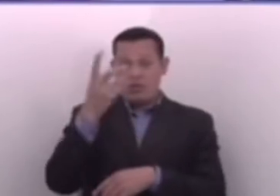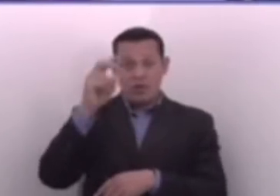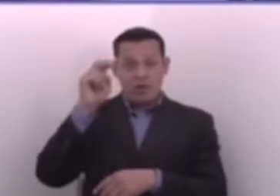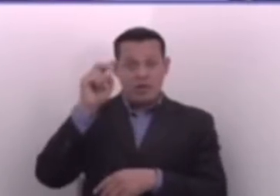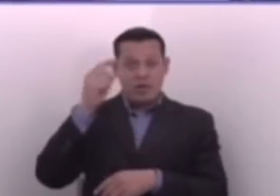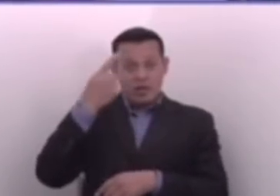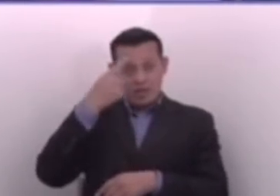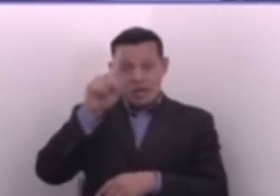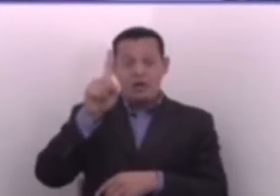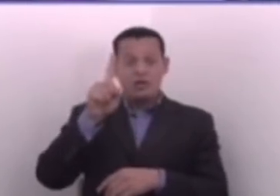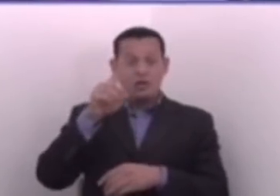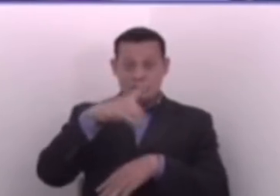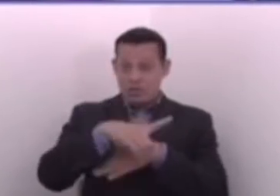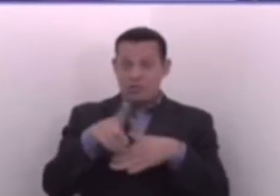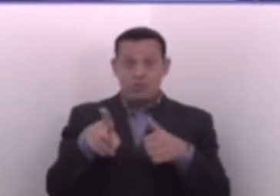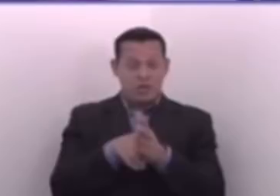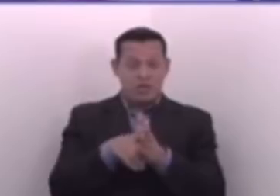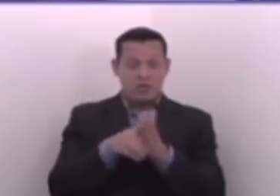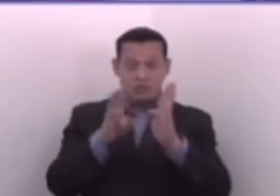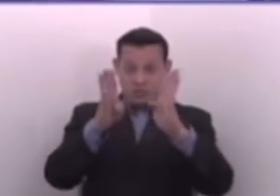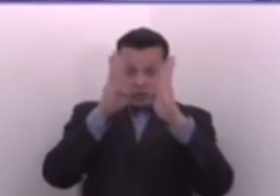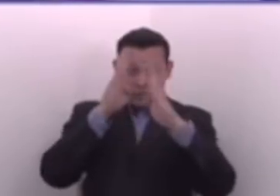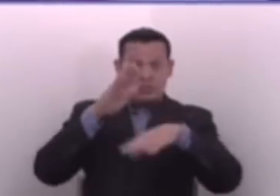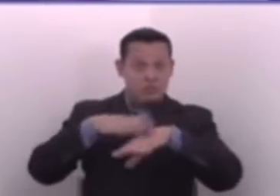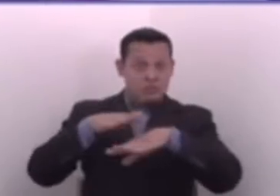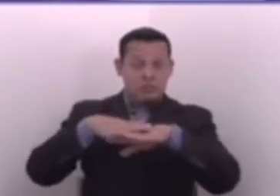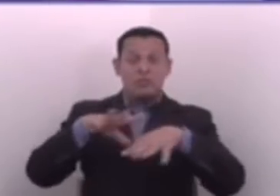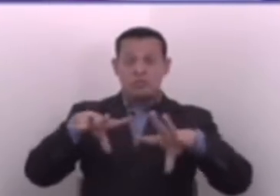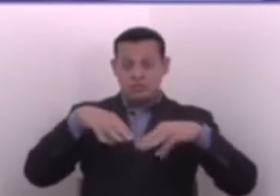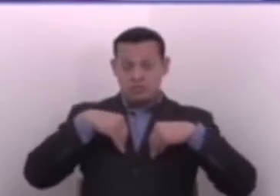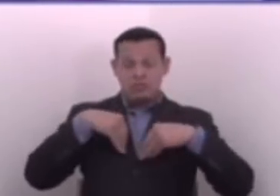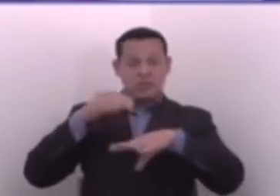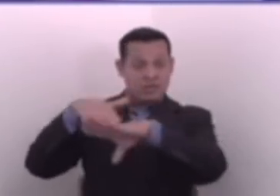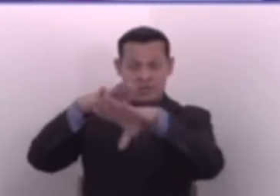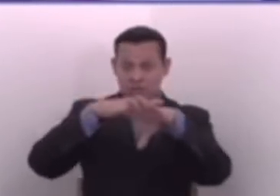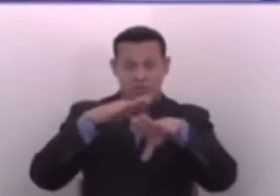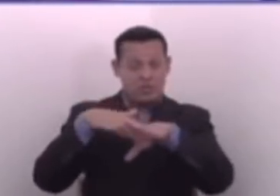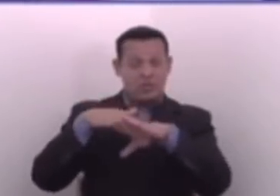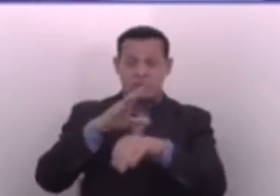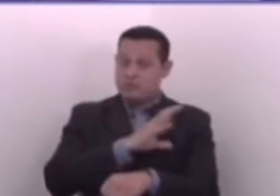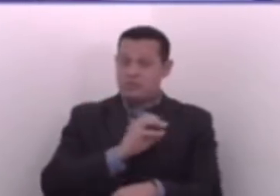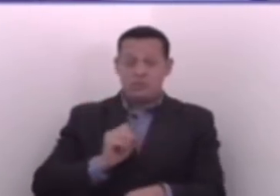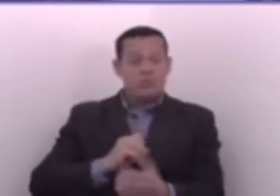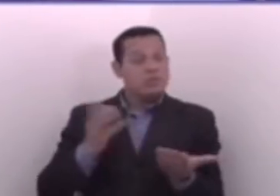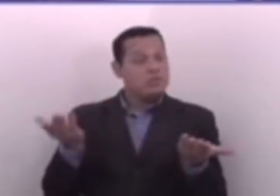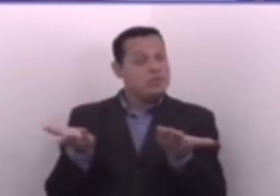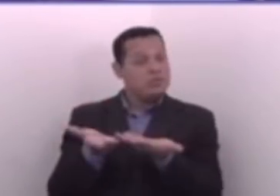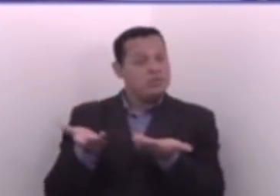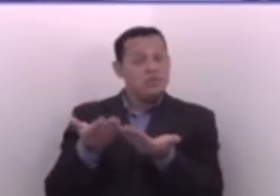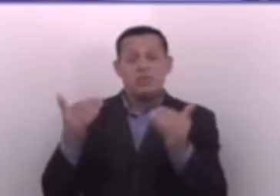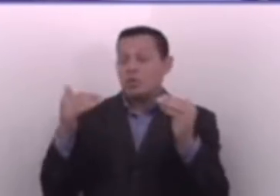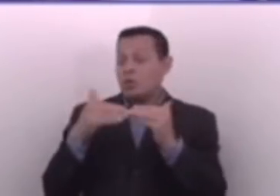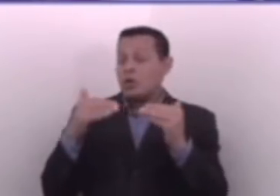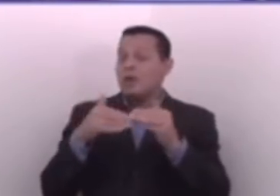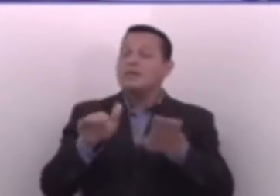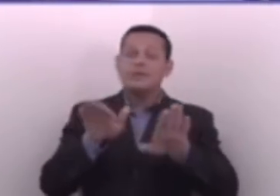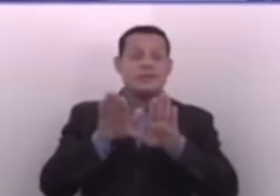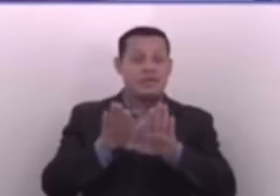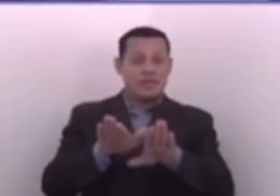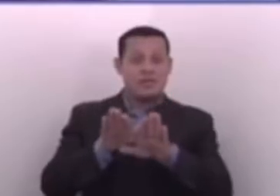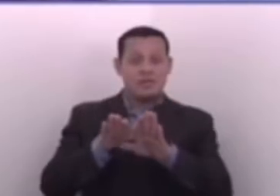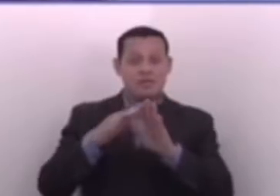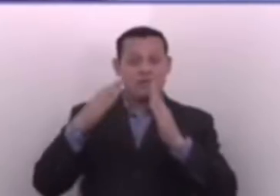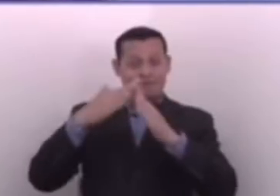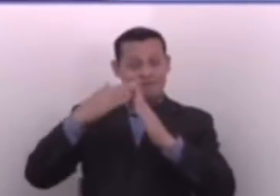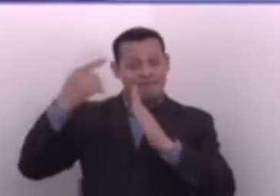atendemos el llamado que los salvadoreños nos han estado haciendo y que también, gracias a este